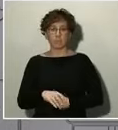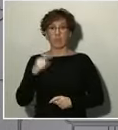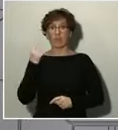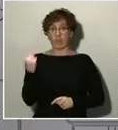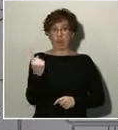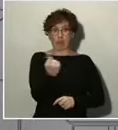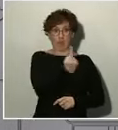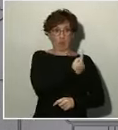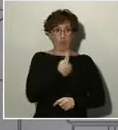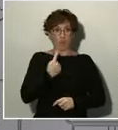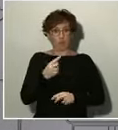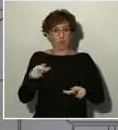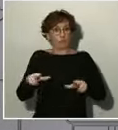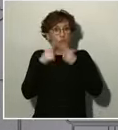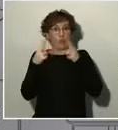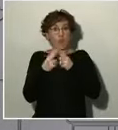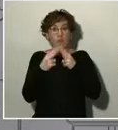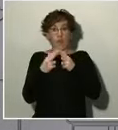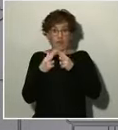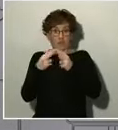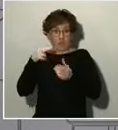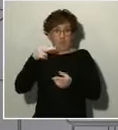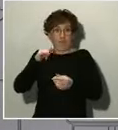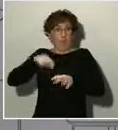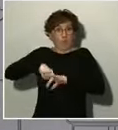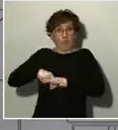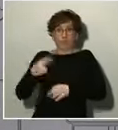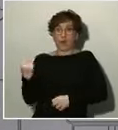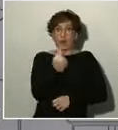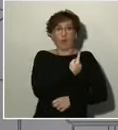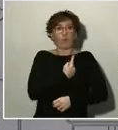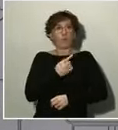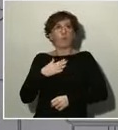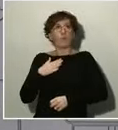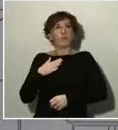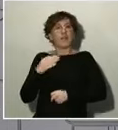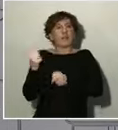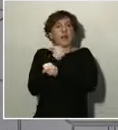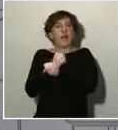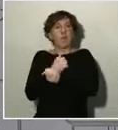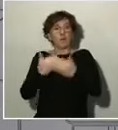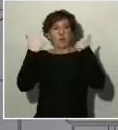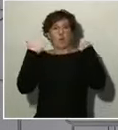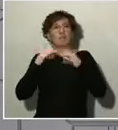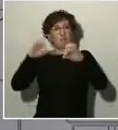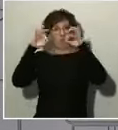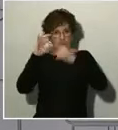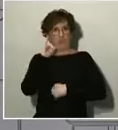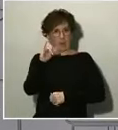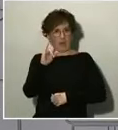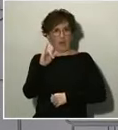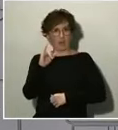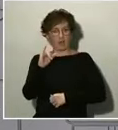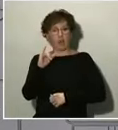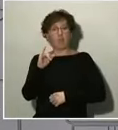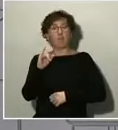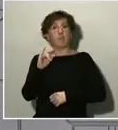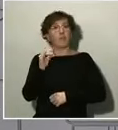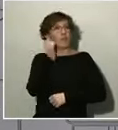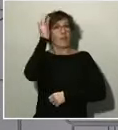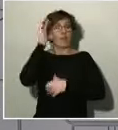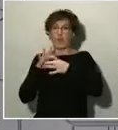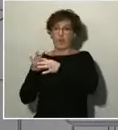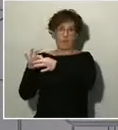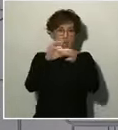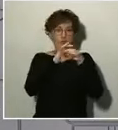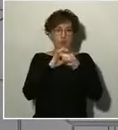que representamos, tiene una misión específica. Pero el ánimo debe ser el mismo, hacer todo lo que haga falta, cuando haga